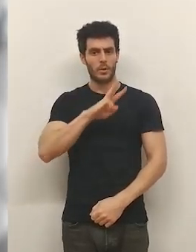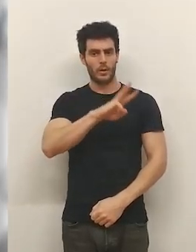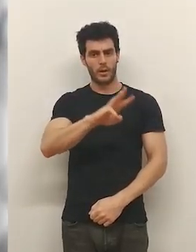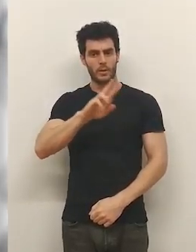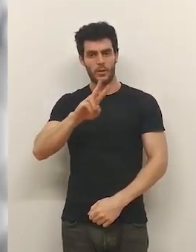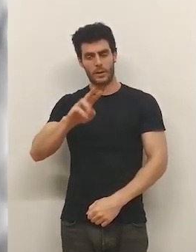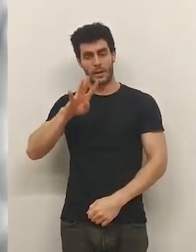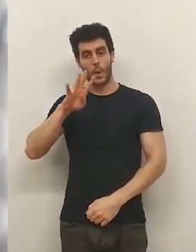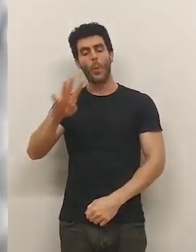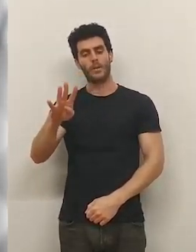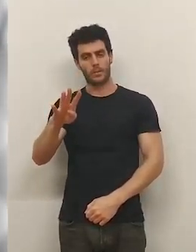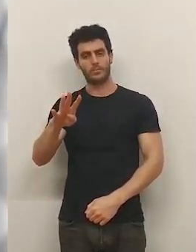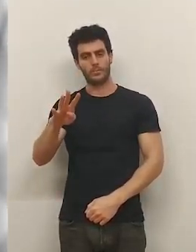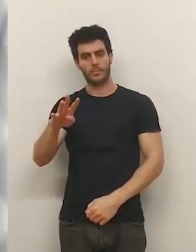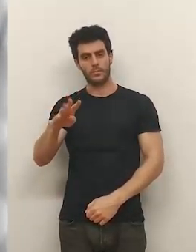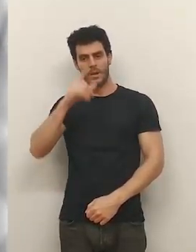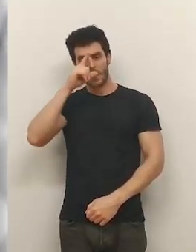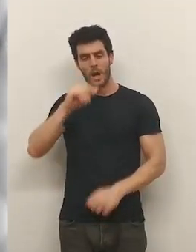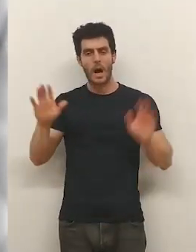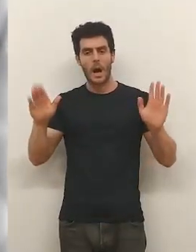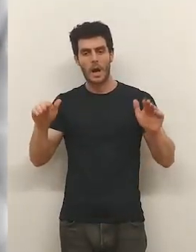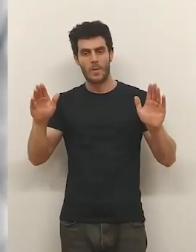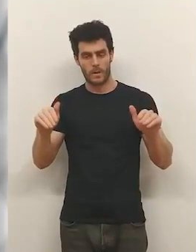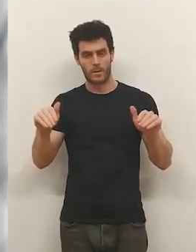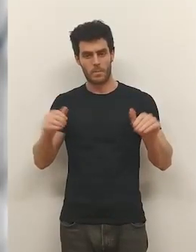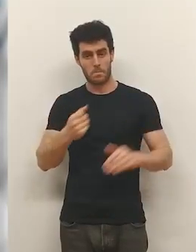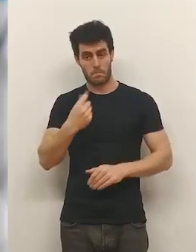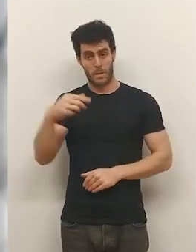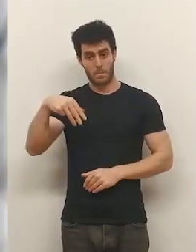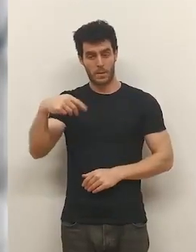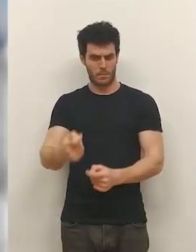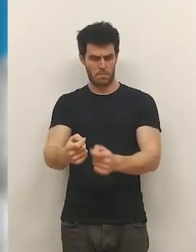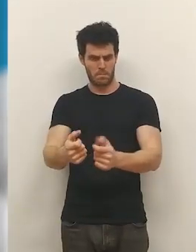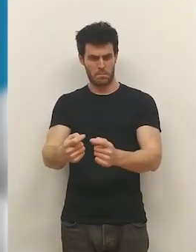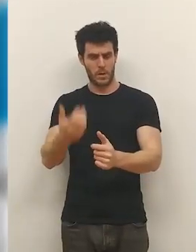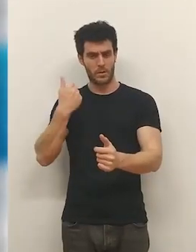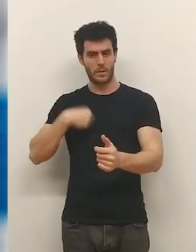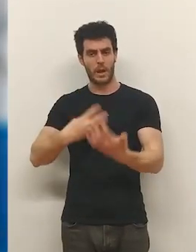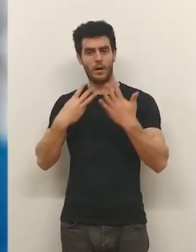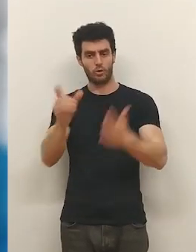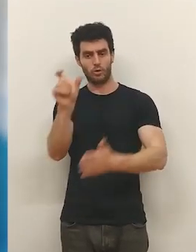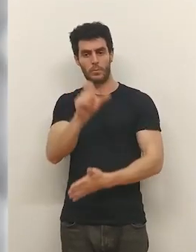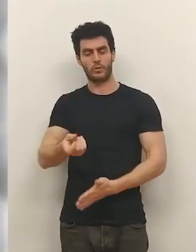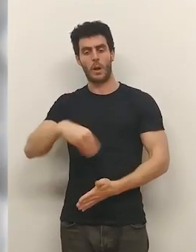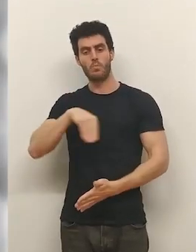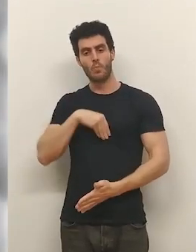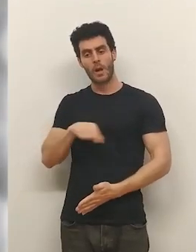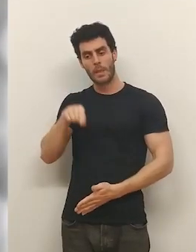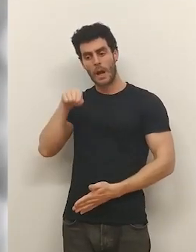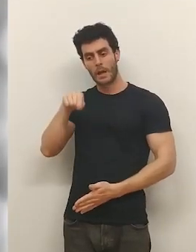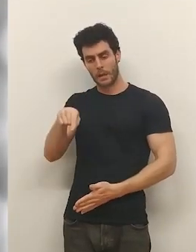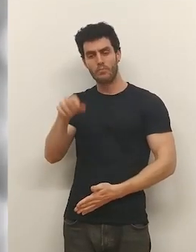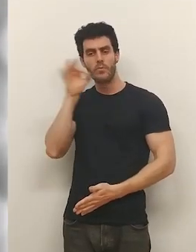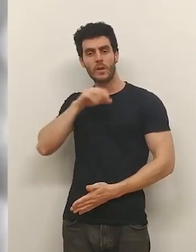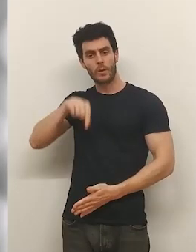334... ...a su paso por Alfaro... ...en apenas mil metros... ...son ya ocho las personas que han perdido la vida